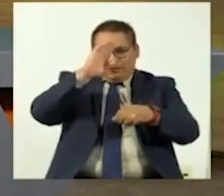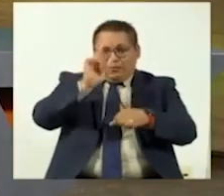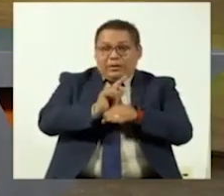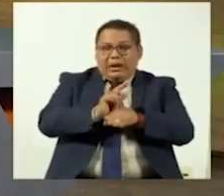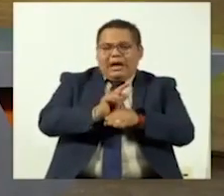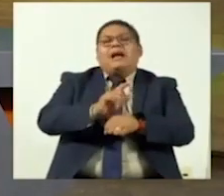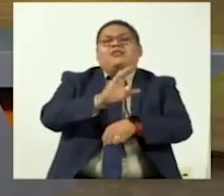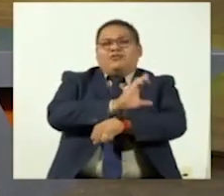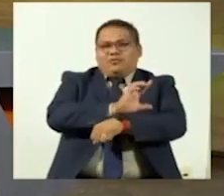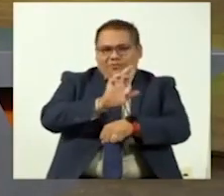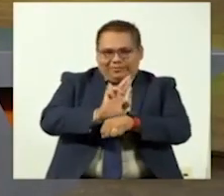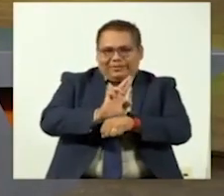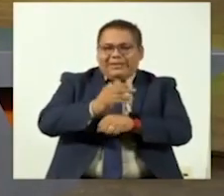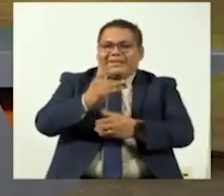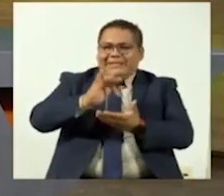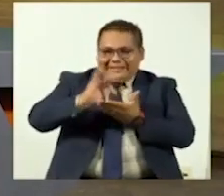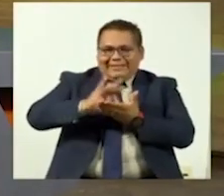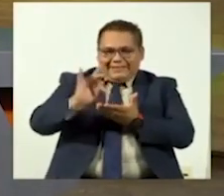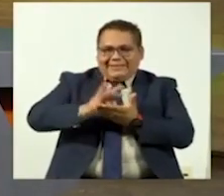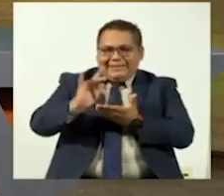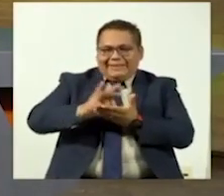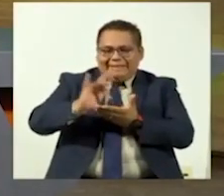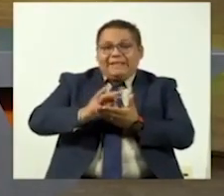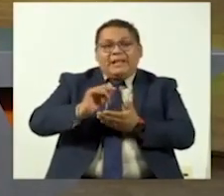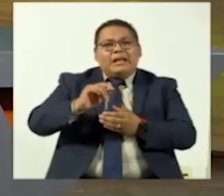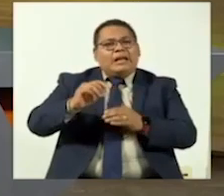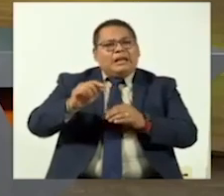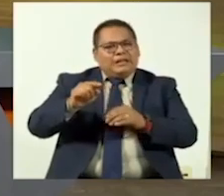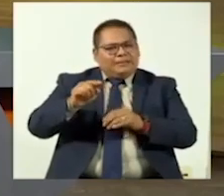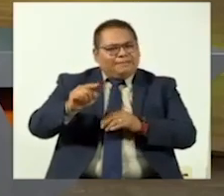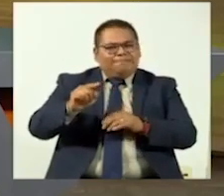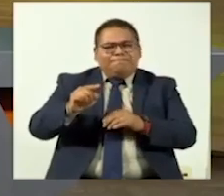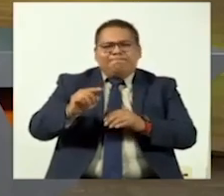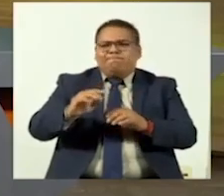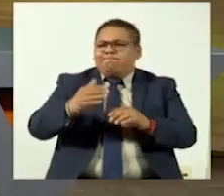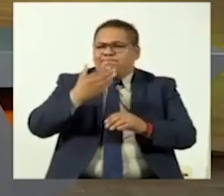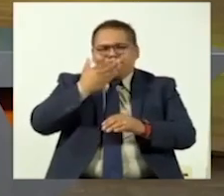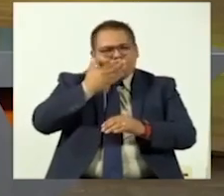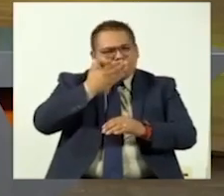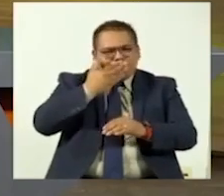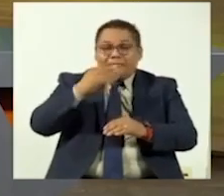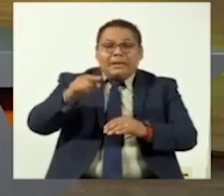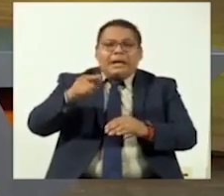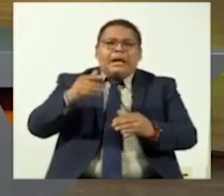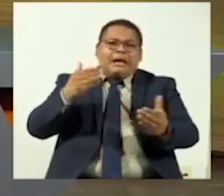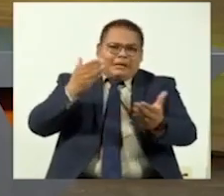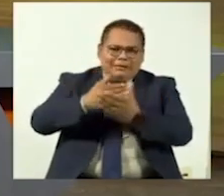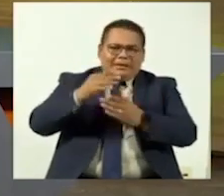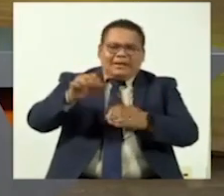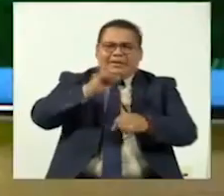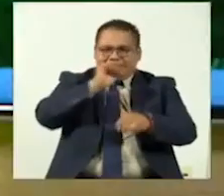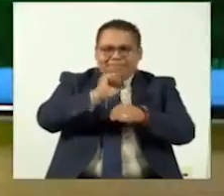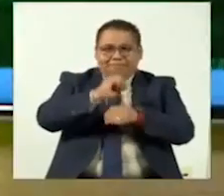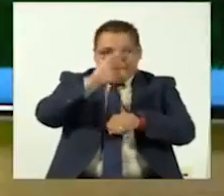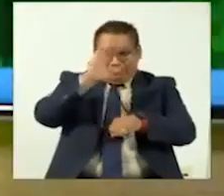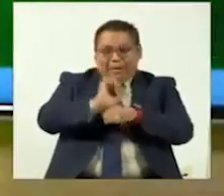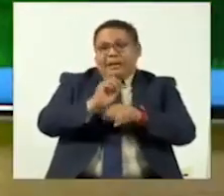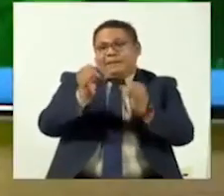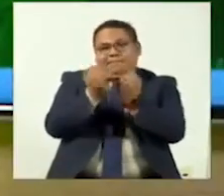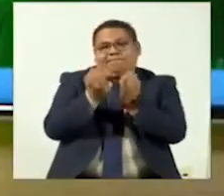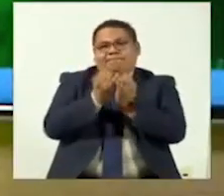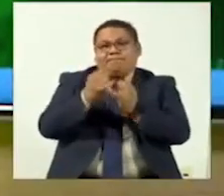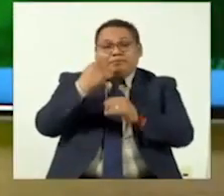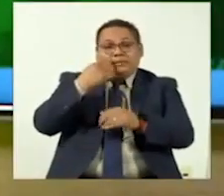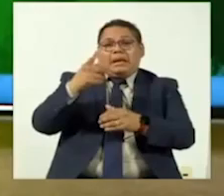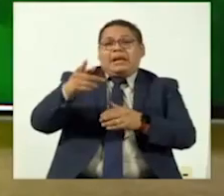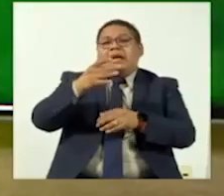coordinador. Así es. Pues, gracias por la información y quien tenga necesidad de más, pues, que la busque en la Secretaría de Cultura. Y, bueno, cabe señalar que la ceremonia